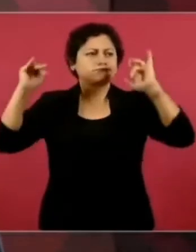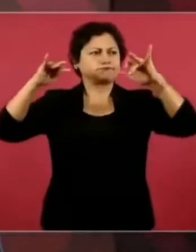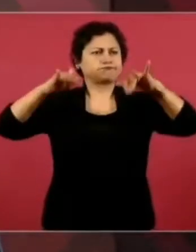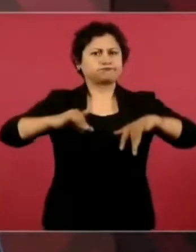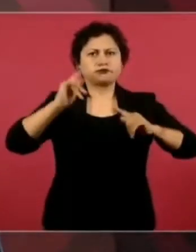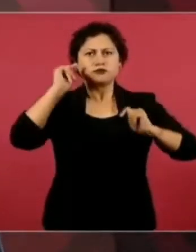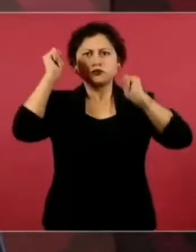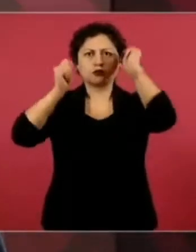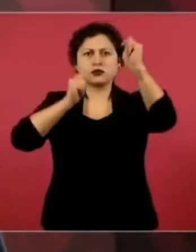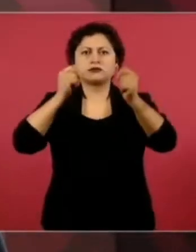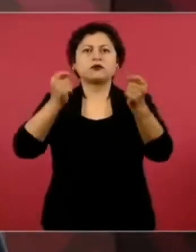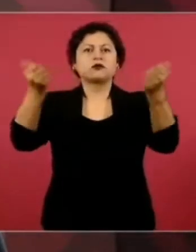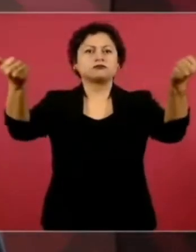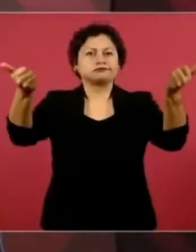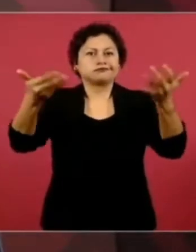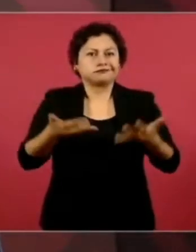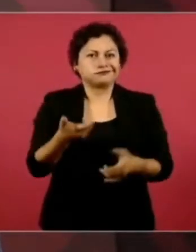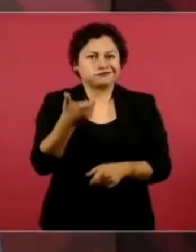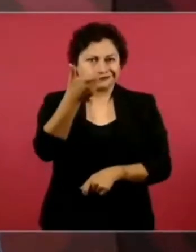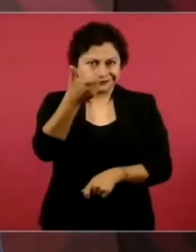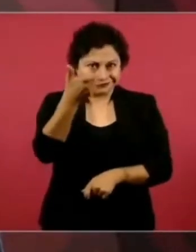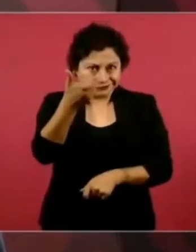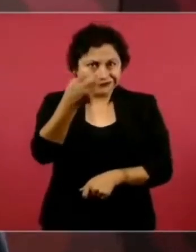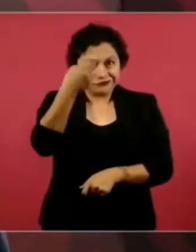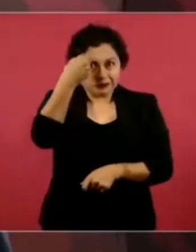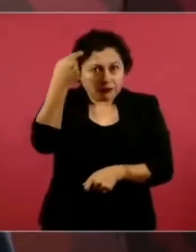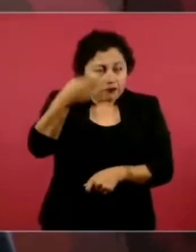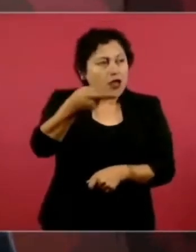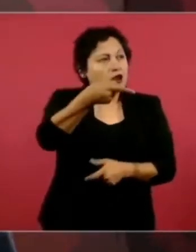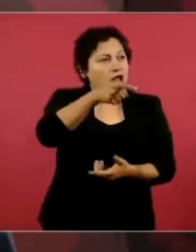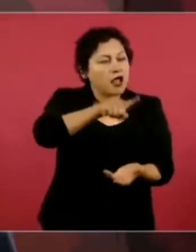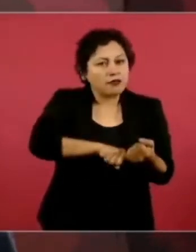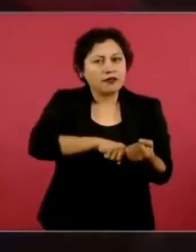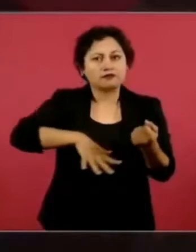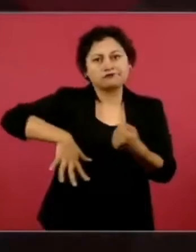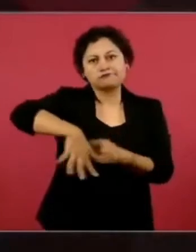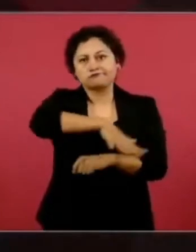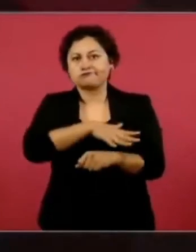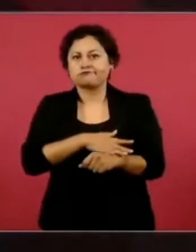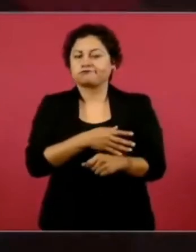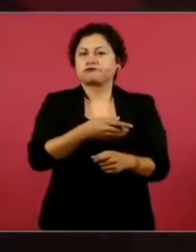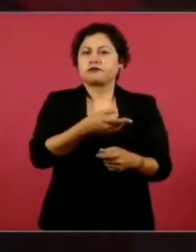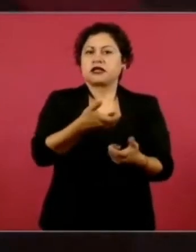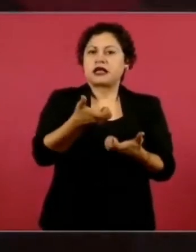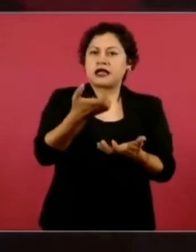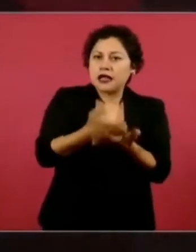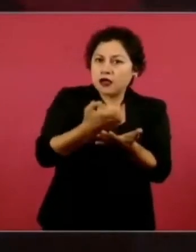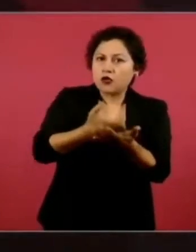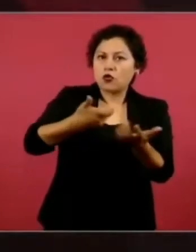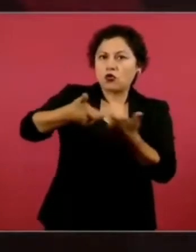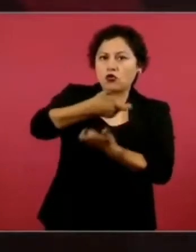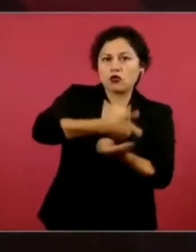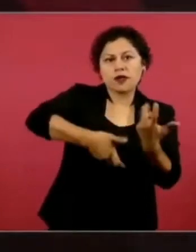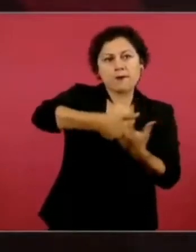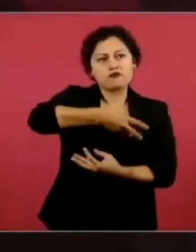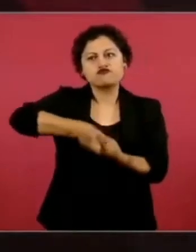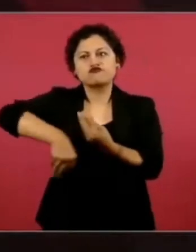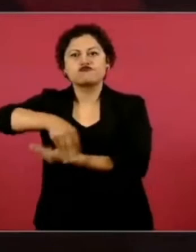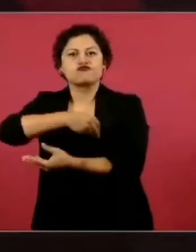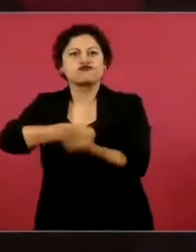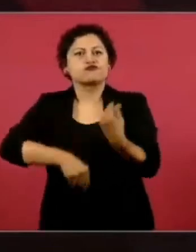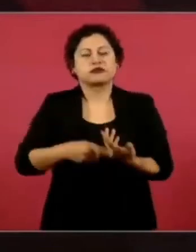mexicanos, trabajadores del turismo. Entonces,